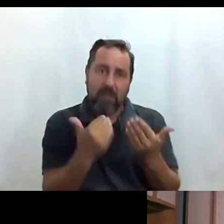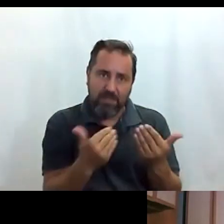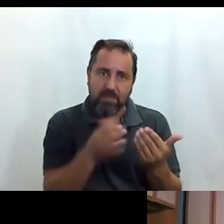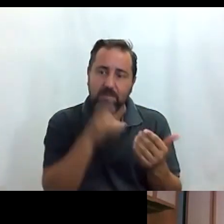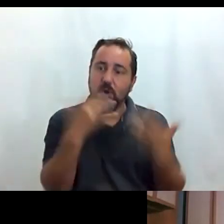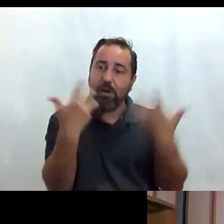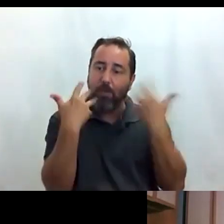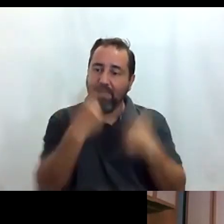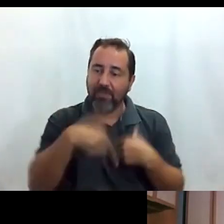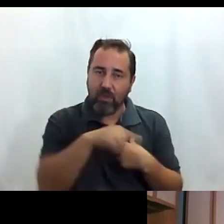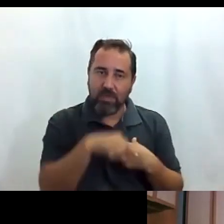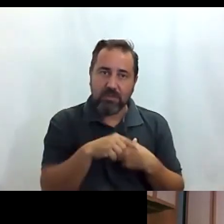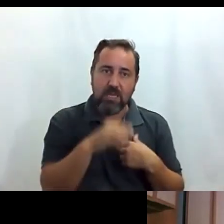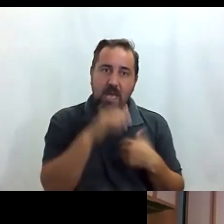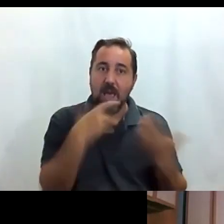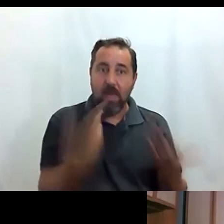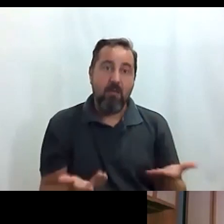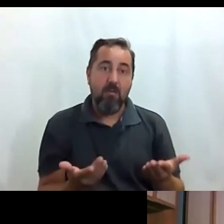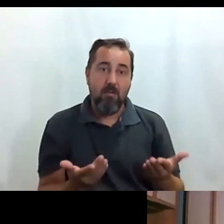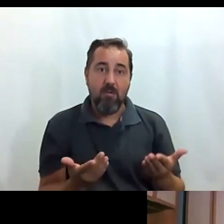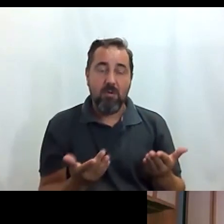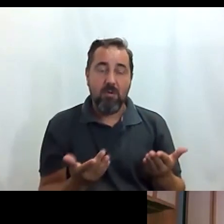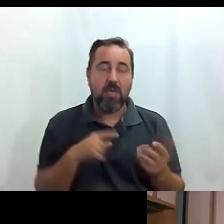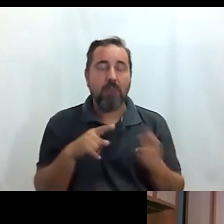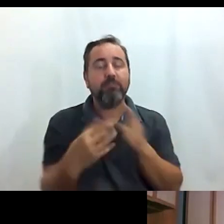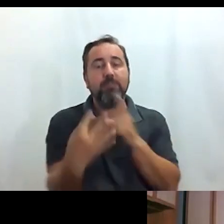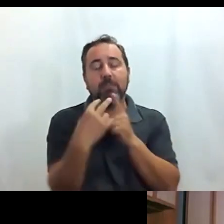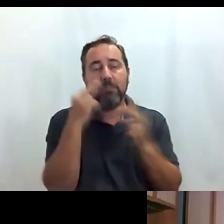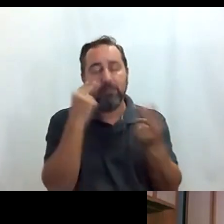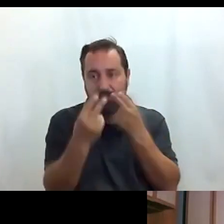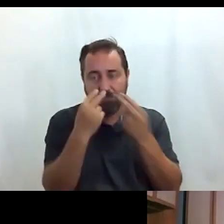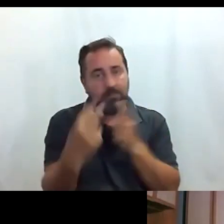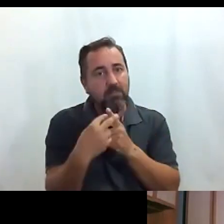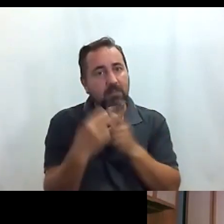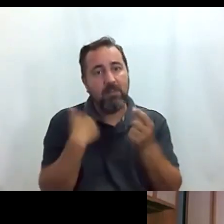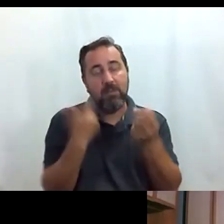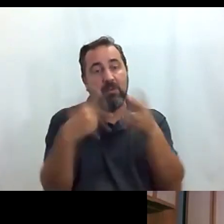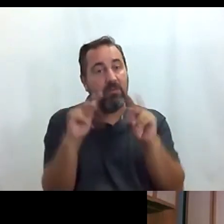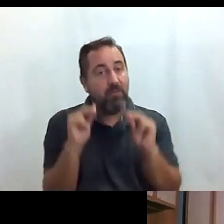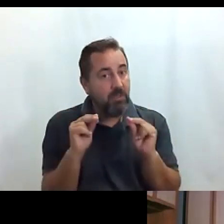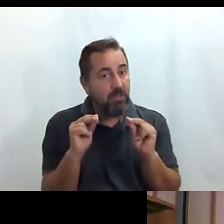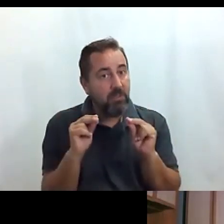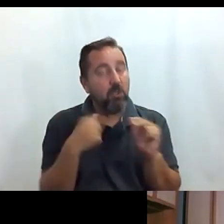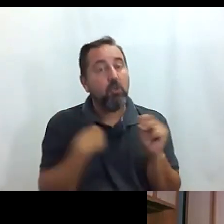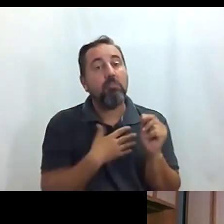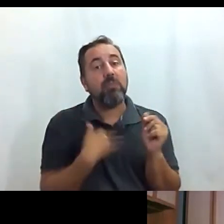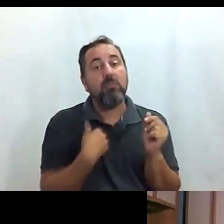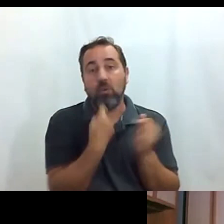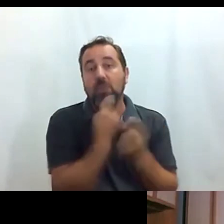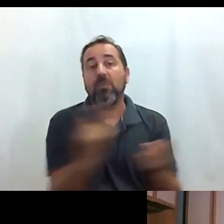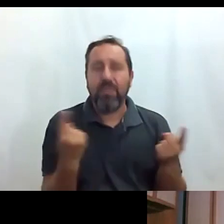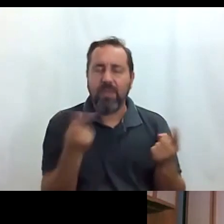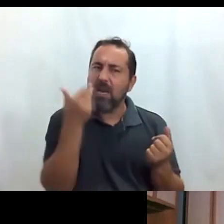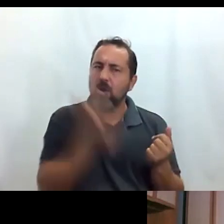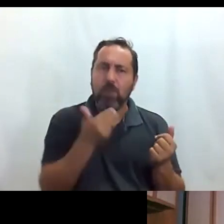recomendaciones vamos a dejar a los espectadores y yo y yo también quiero decir que lo más